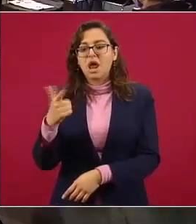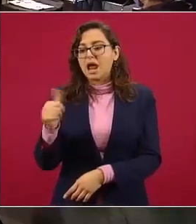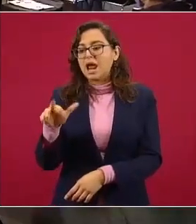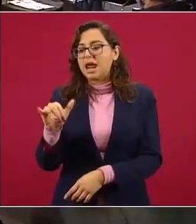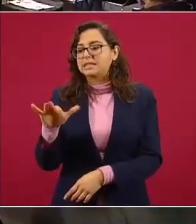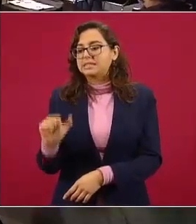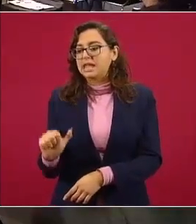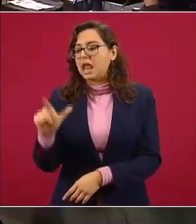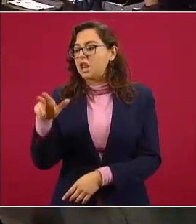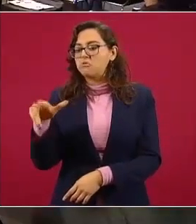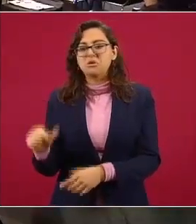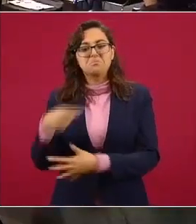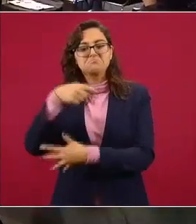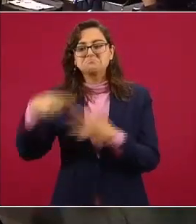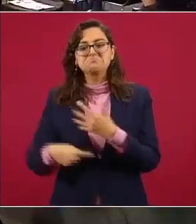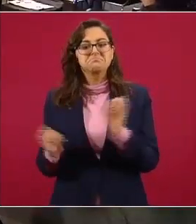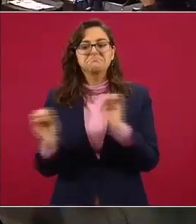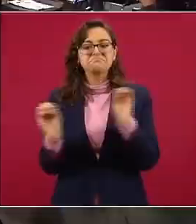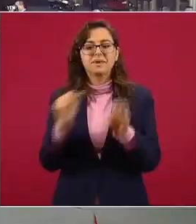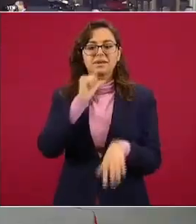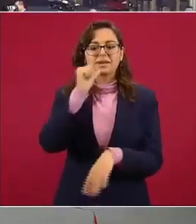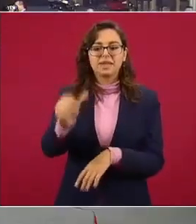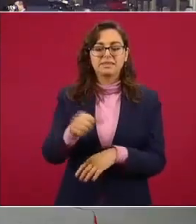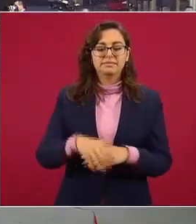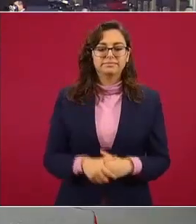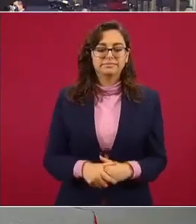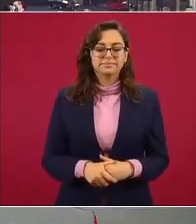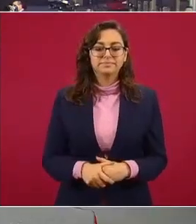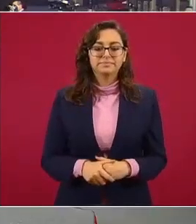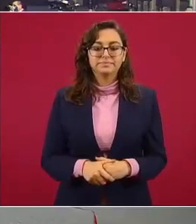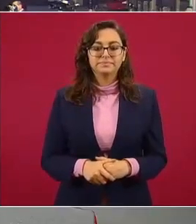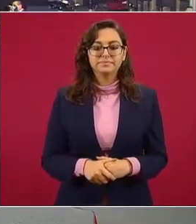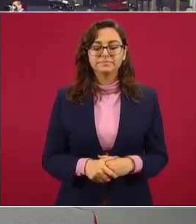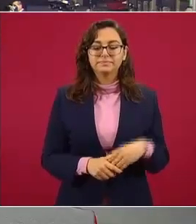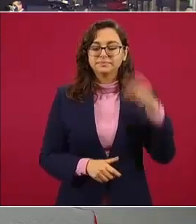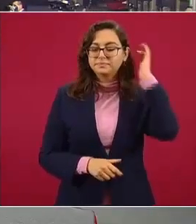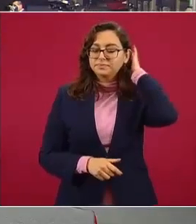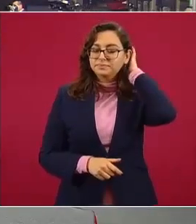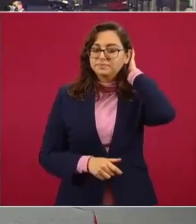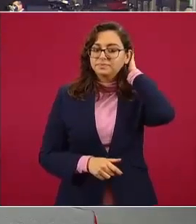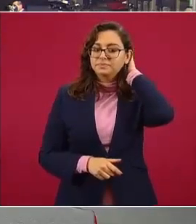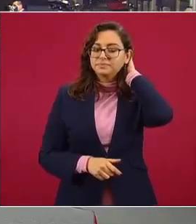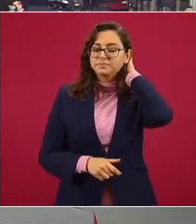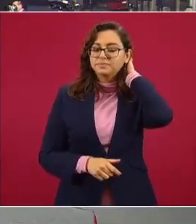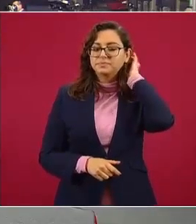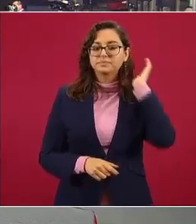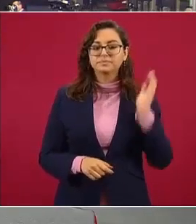voy de este lado porque por favor ahora regreso